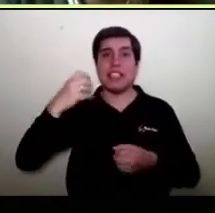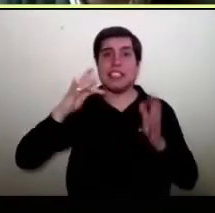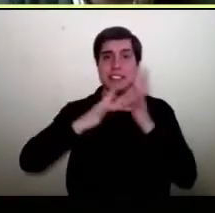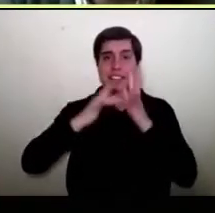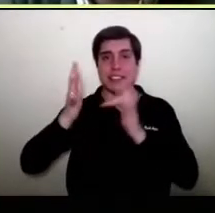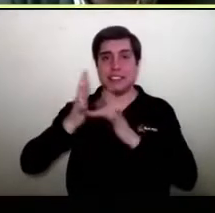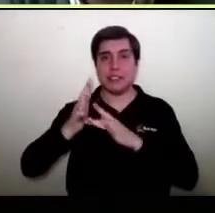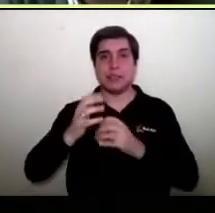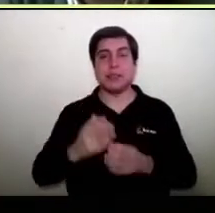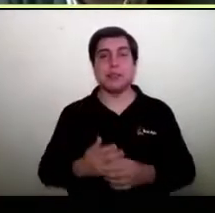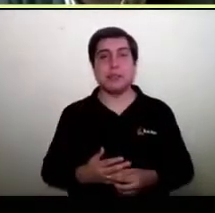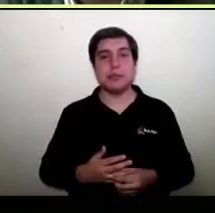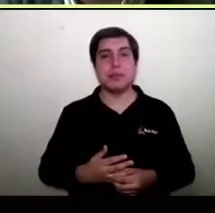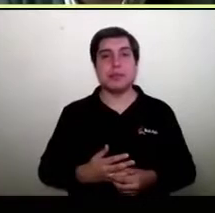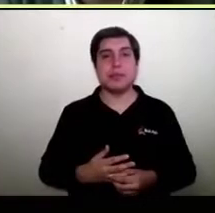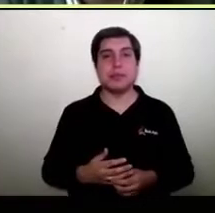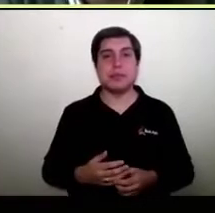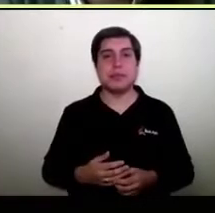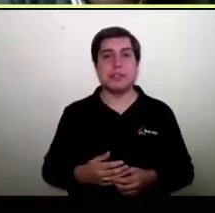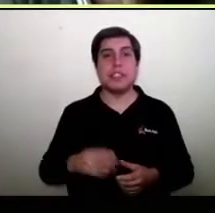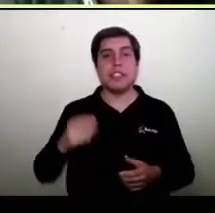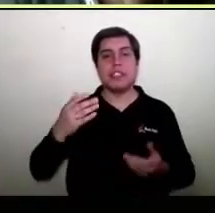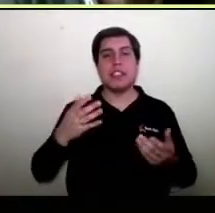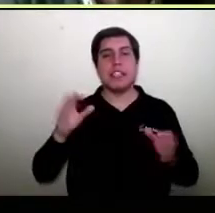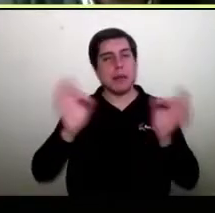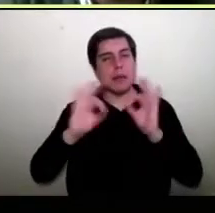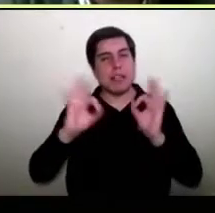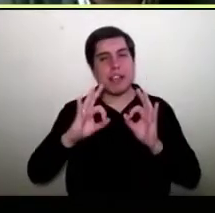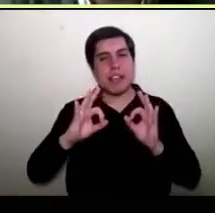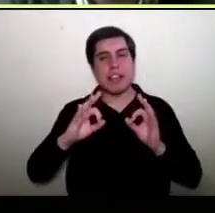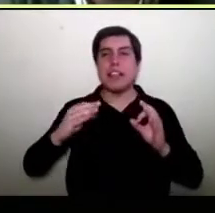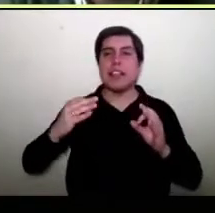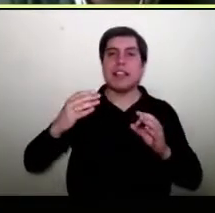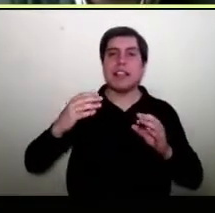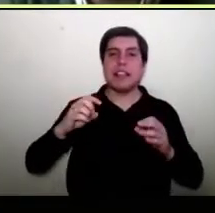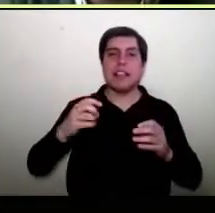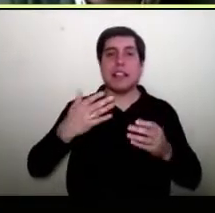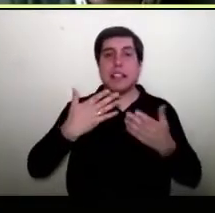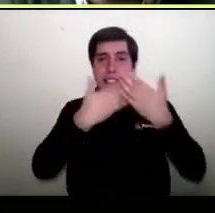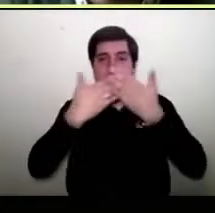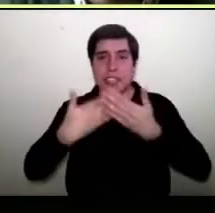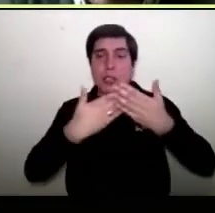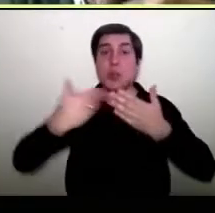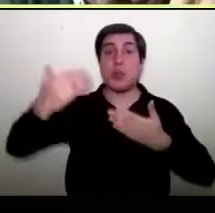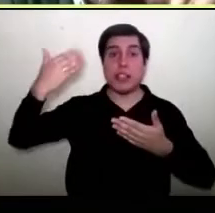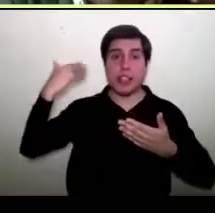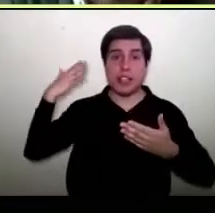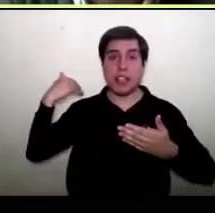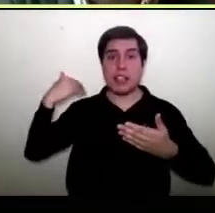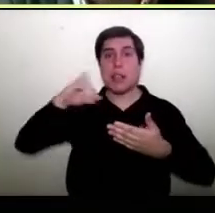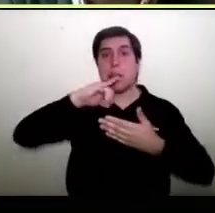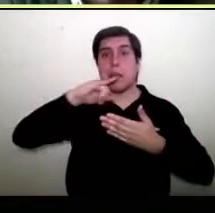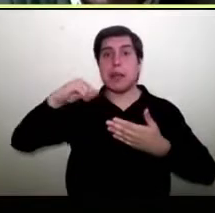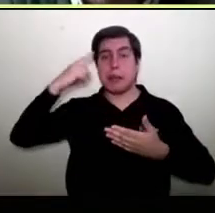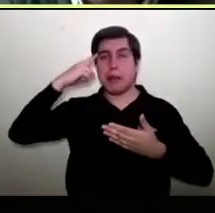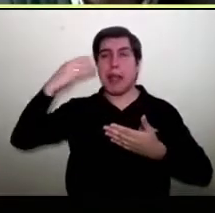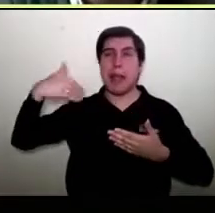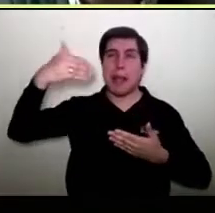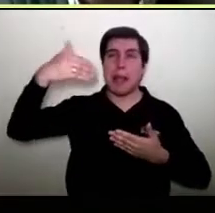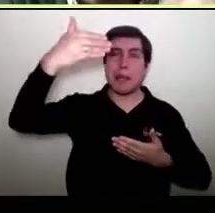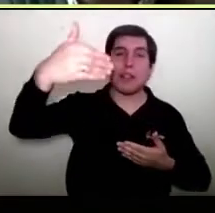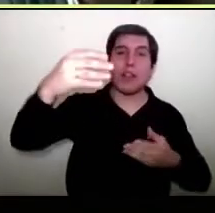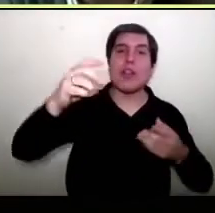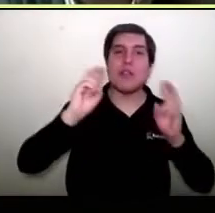pasado si quieres pronosticar el futuro. Y eso es muy importante. Si yo logro entender el pasado,